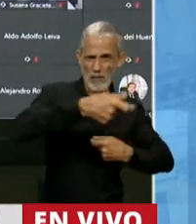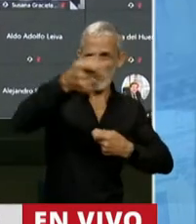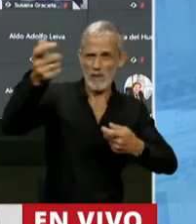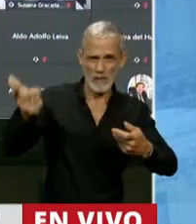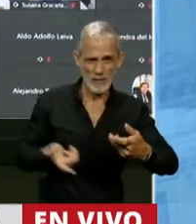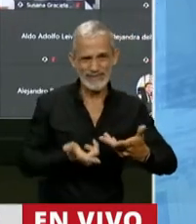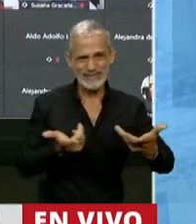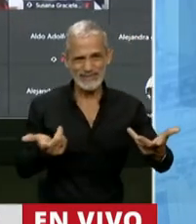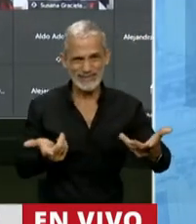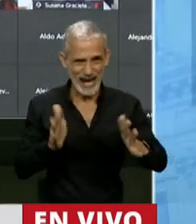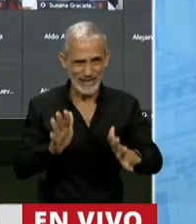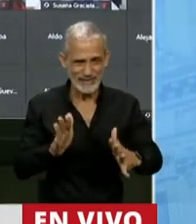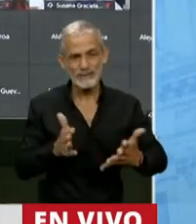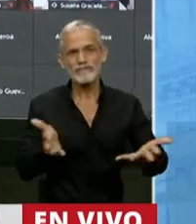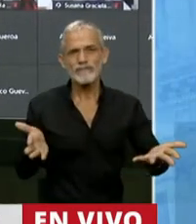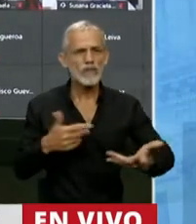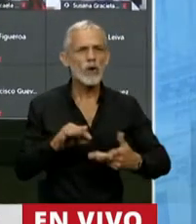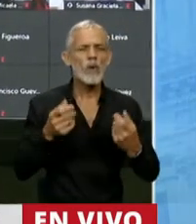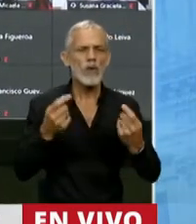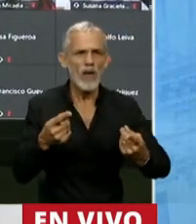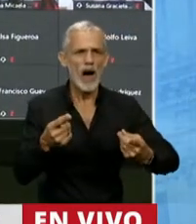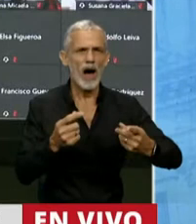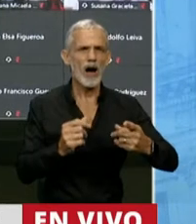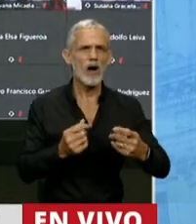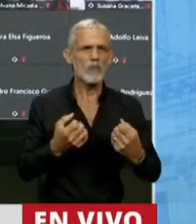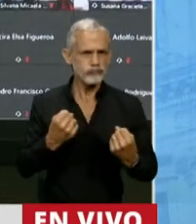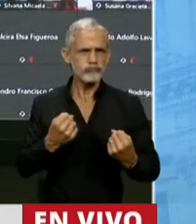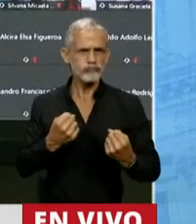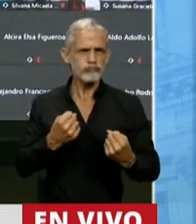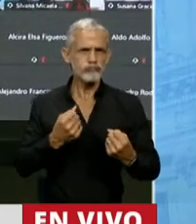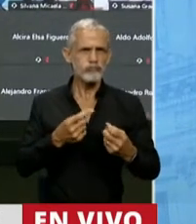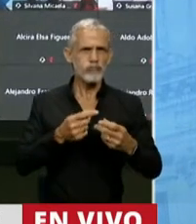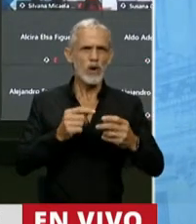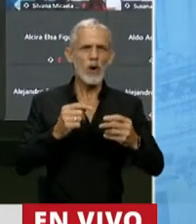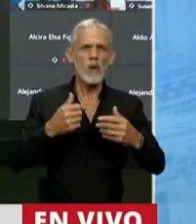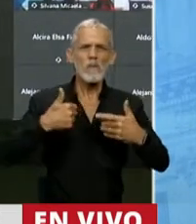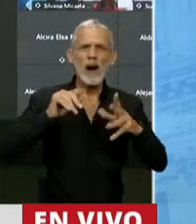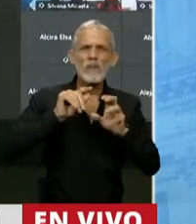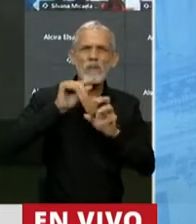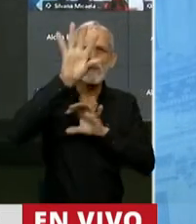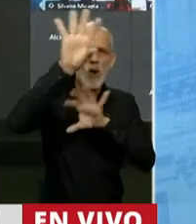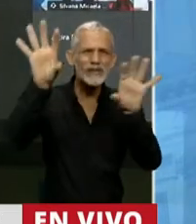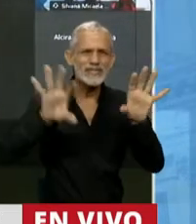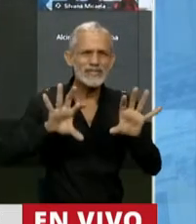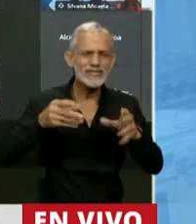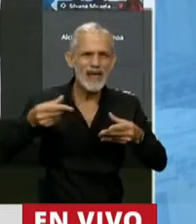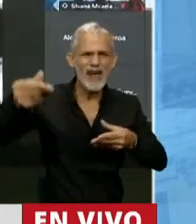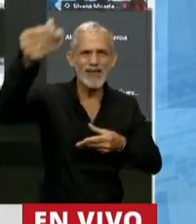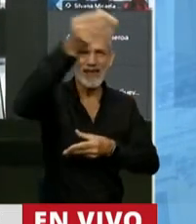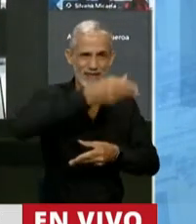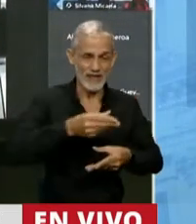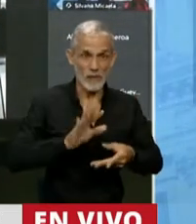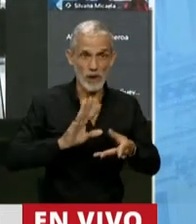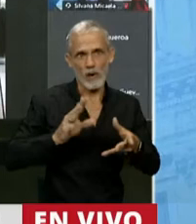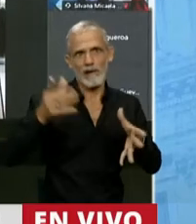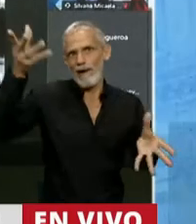que surge es, ¿cómo fortalecer el federalismo hacia el interior de nuestro país? Porque fortalecer el